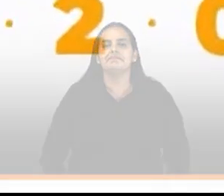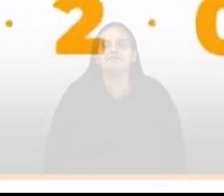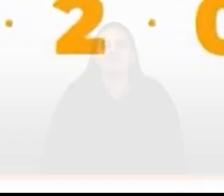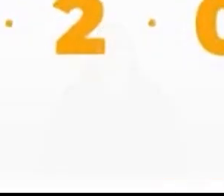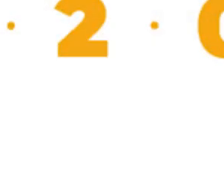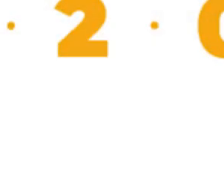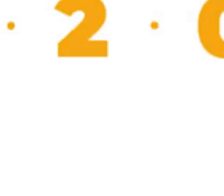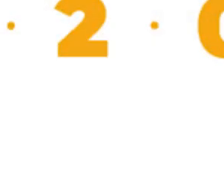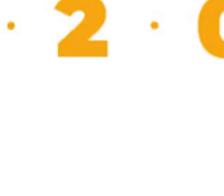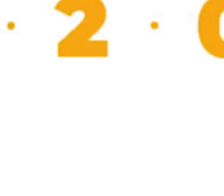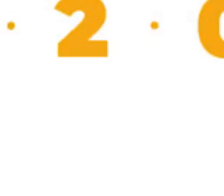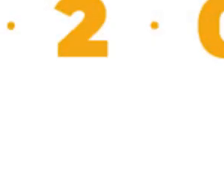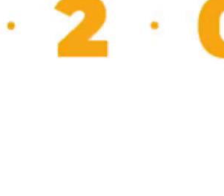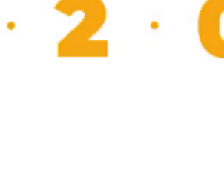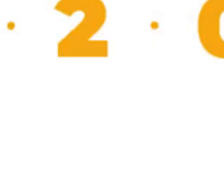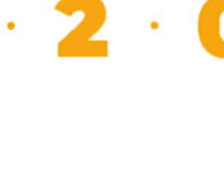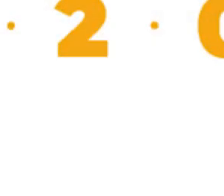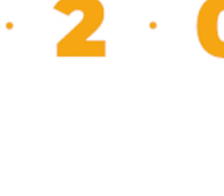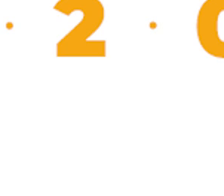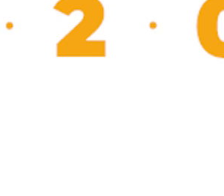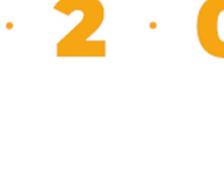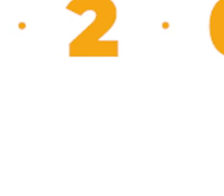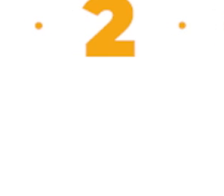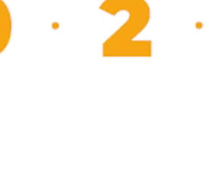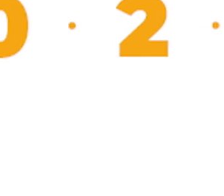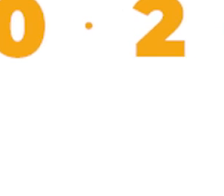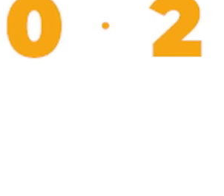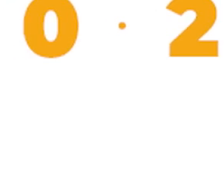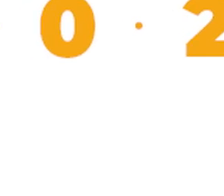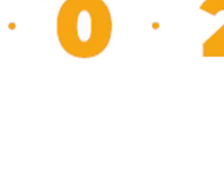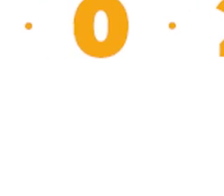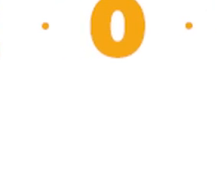a todos chicos y